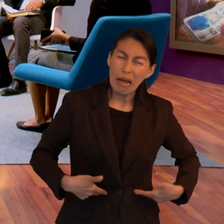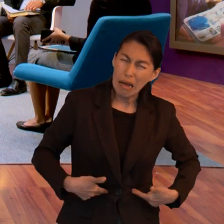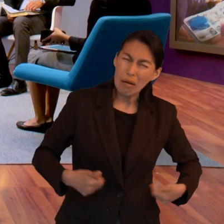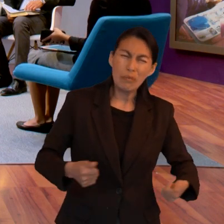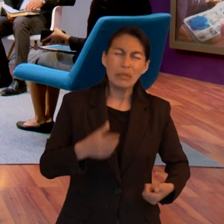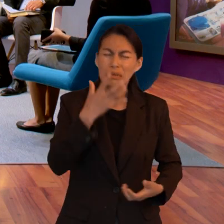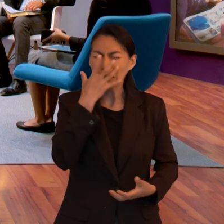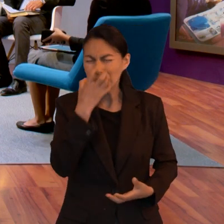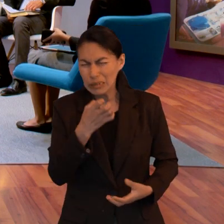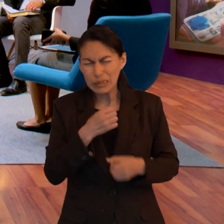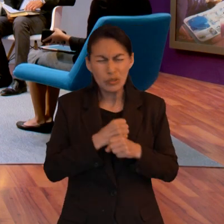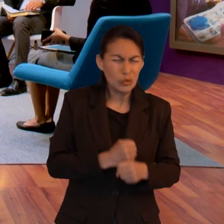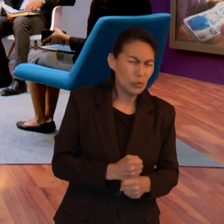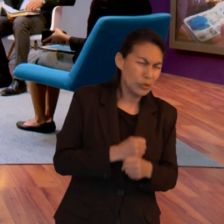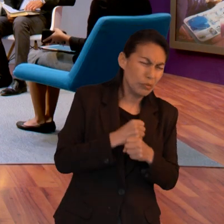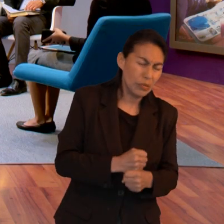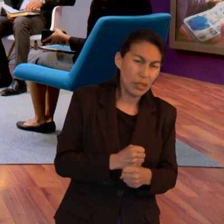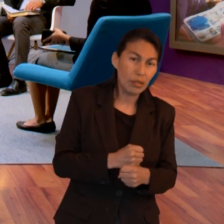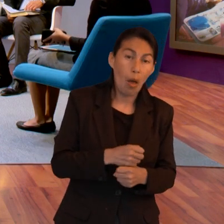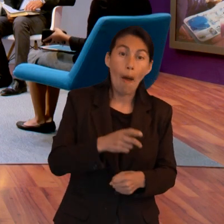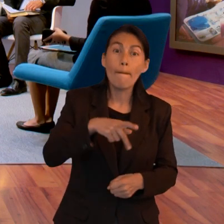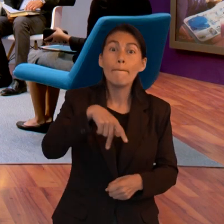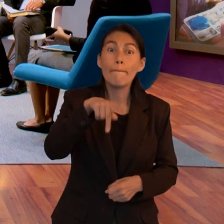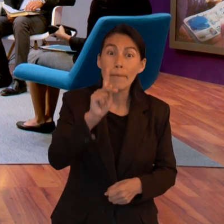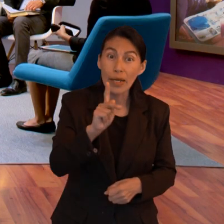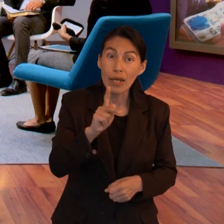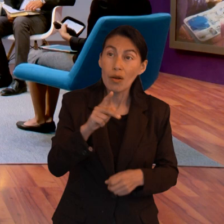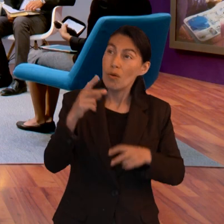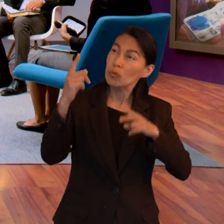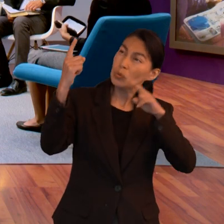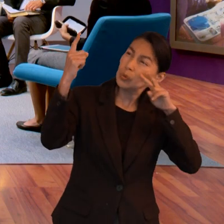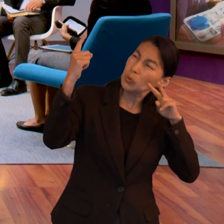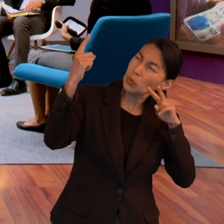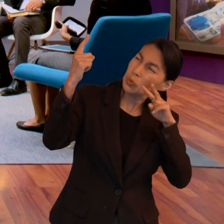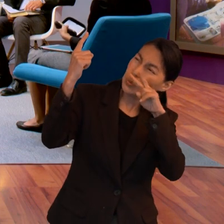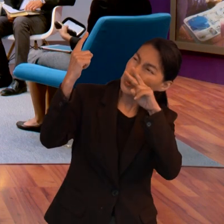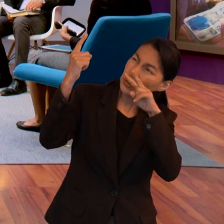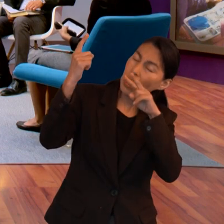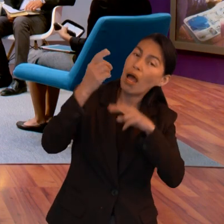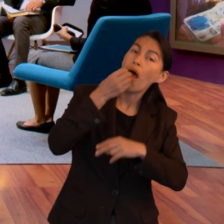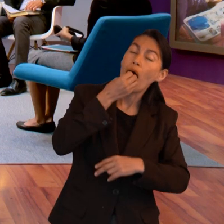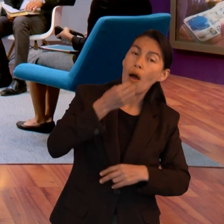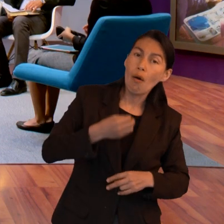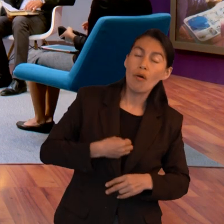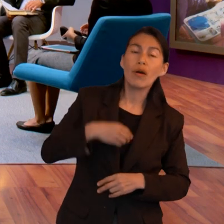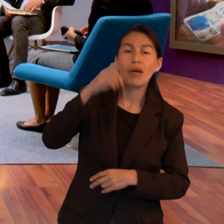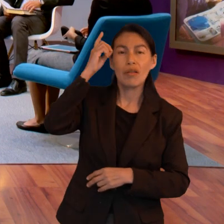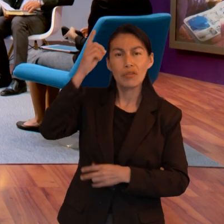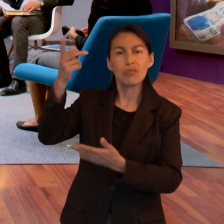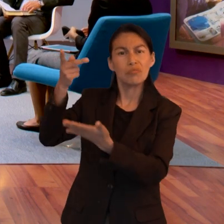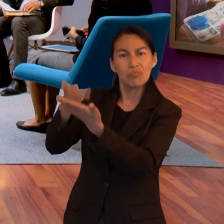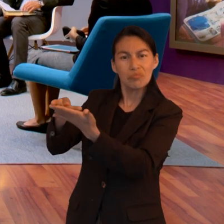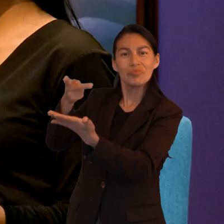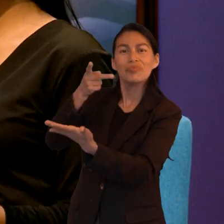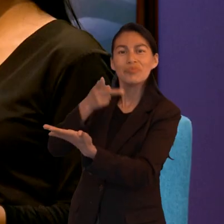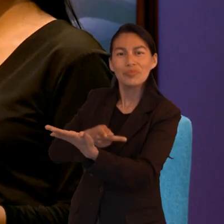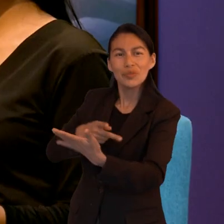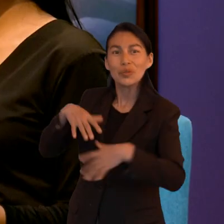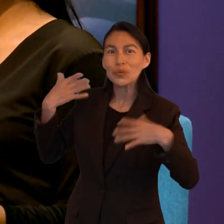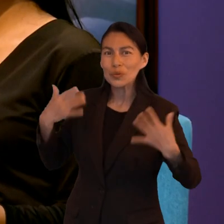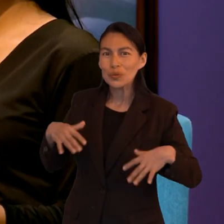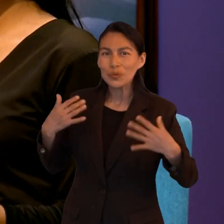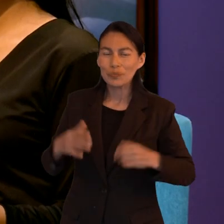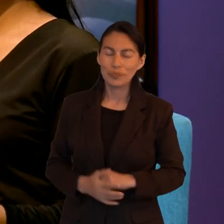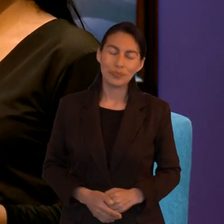donde pues podemos ver guerras hambres dolor aún si tenemos nosotros puesta puesto los ojos en él él nos va a